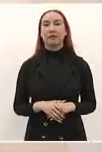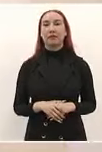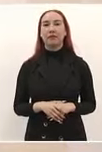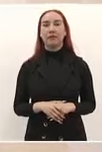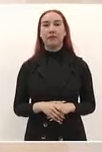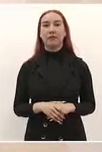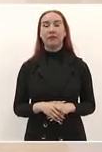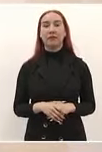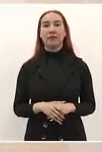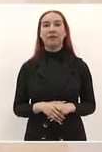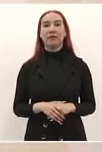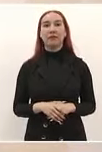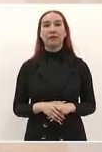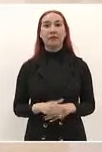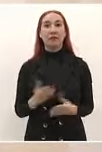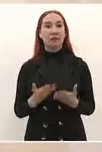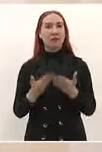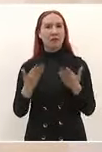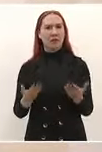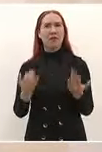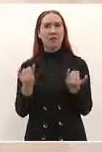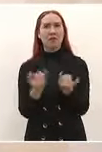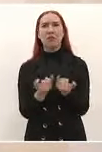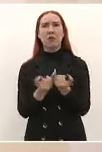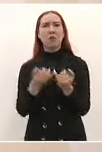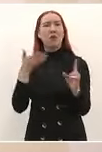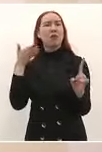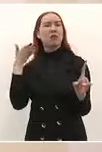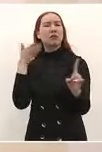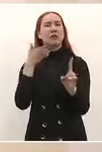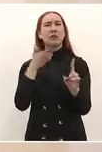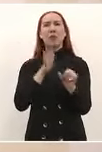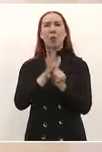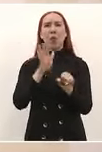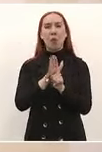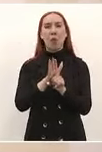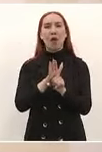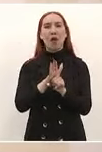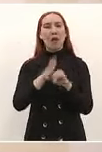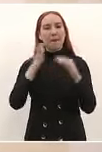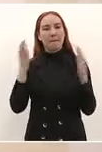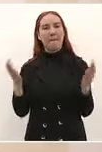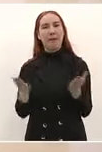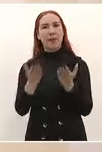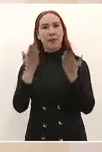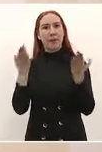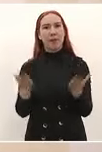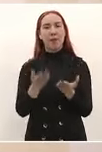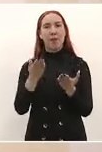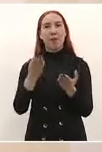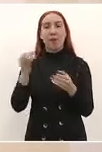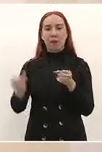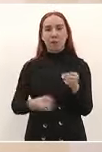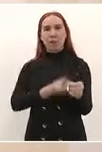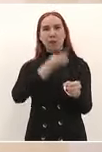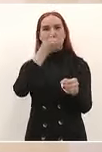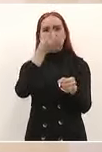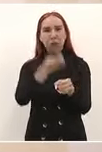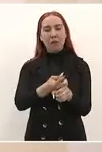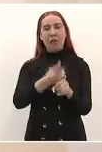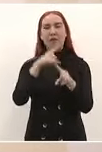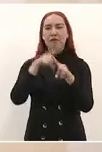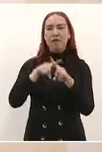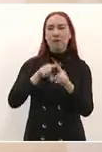Aquí también tenemos la misión de impulsar los sueños y las oportunidades de quienes no tienen,